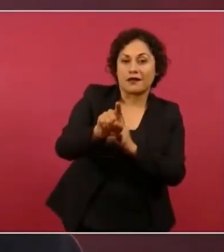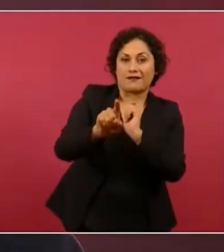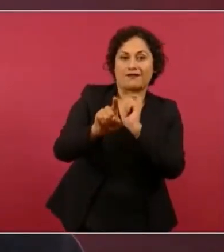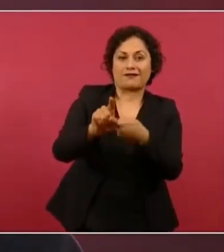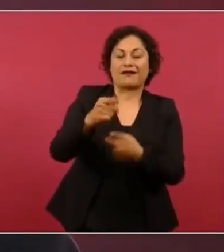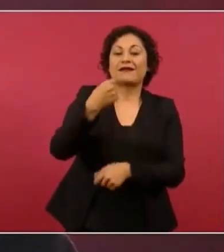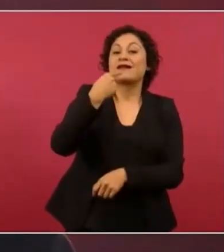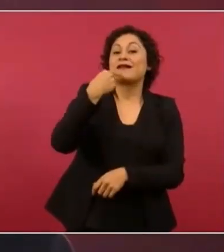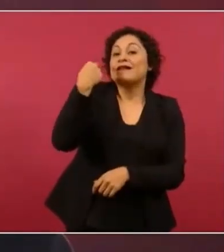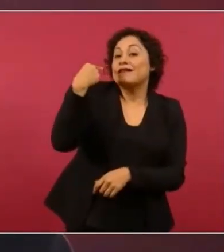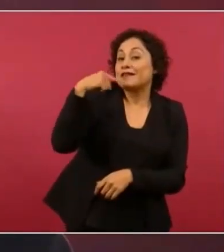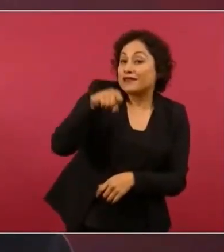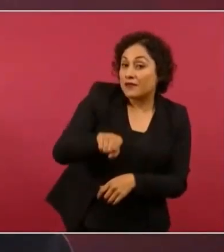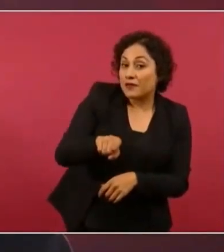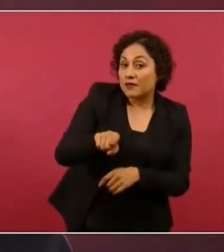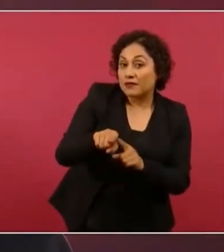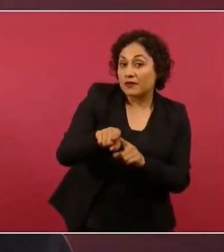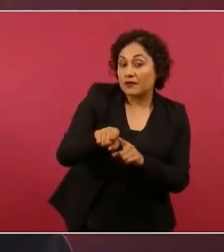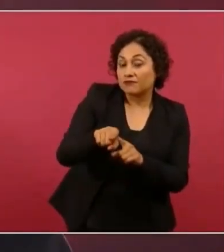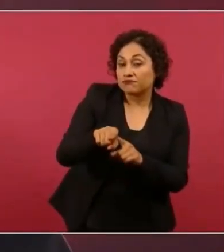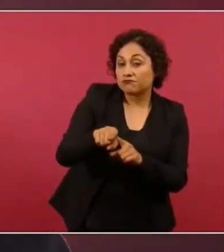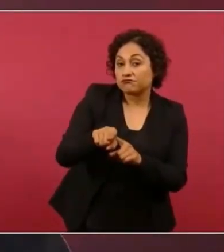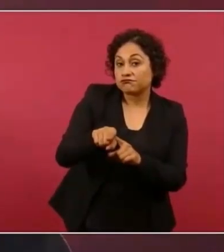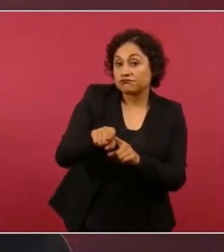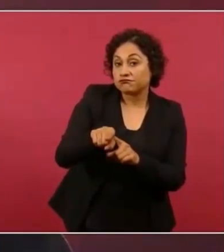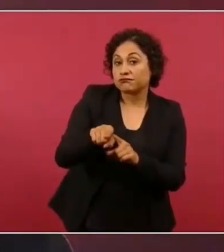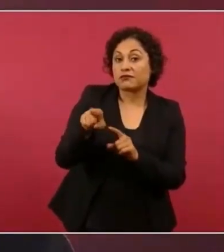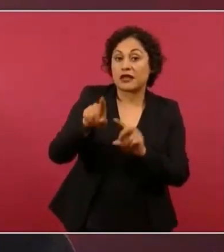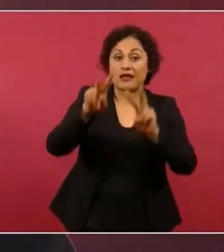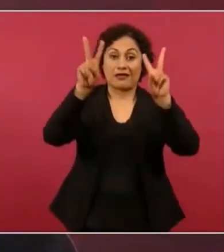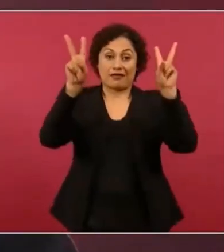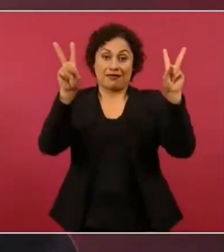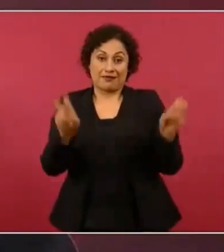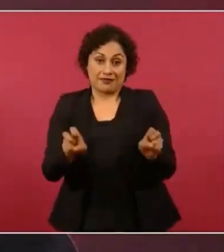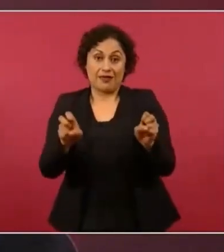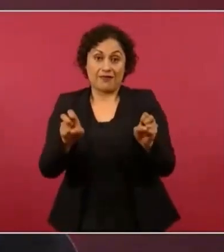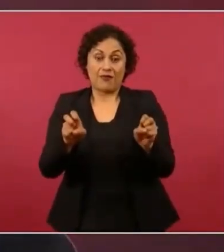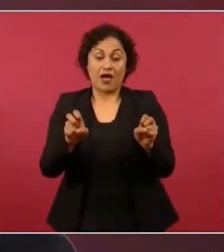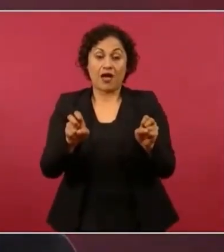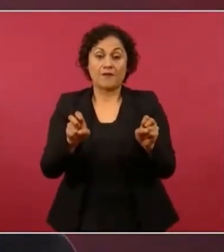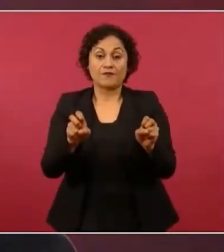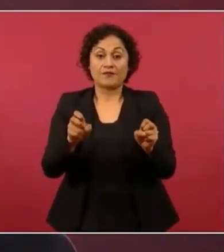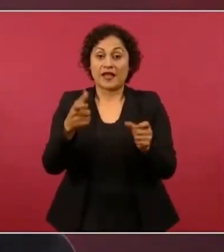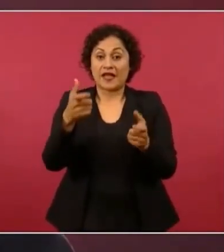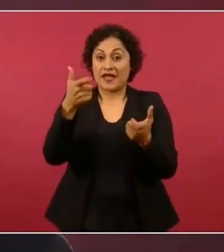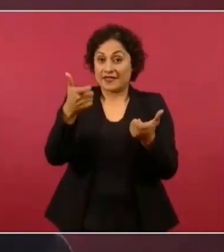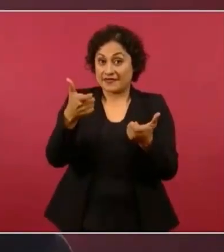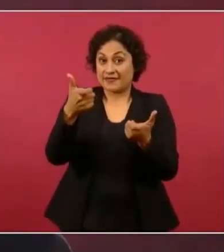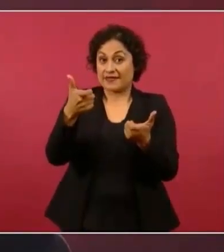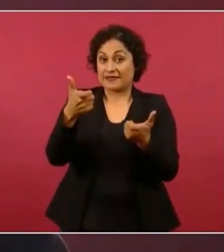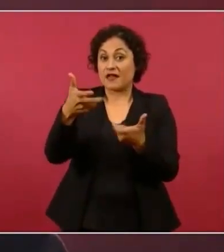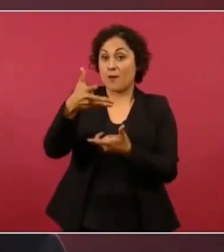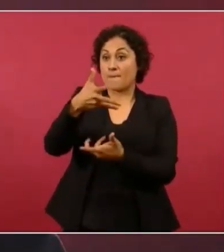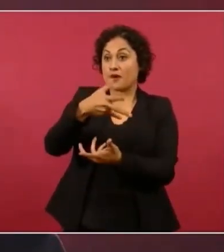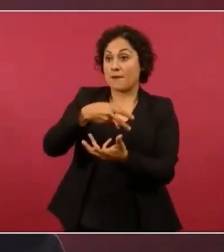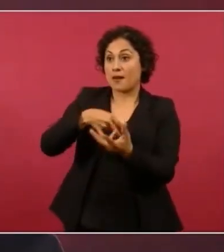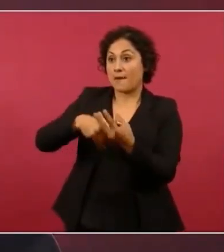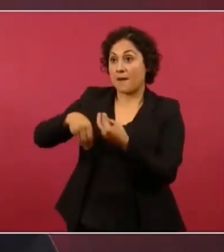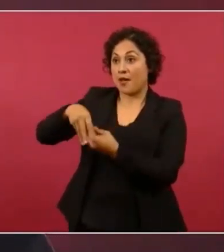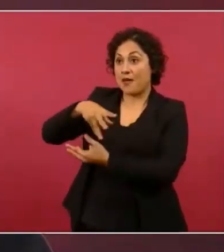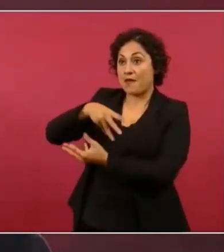sobre el delito de operaciones con recurso de procedencia ilícita, mejor conocido como lavado de dinero,